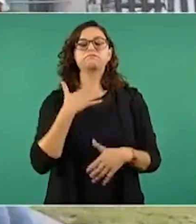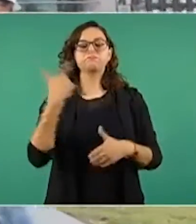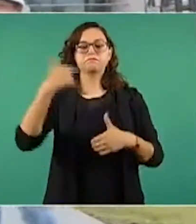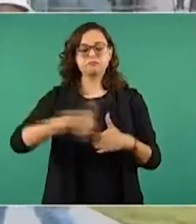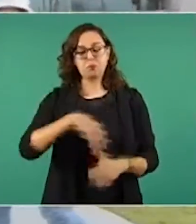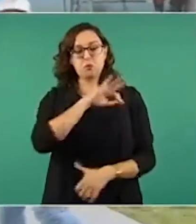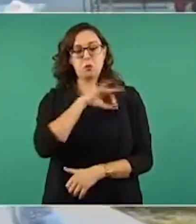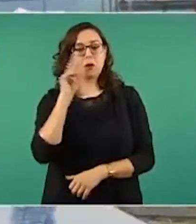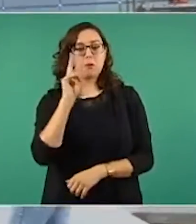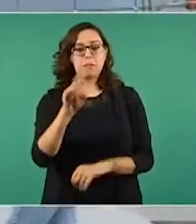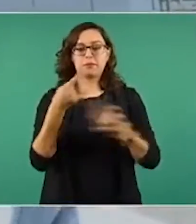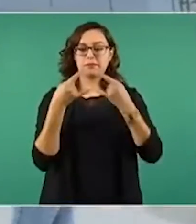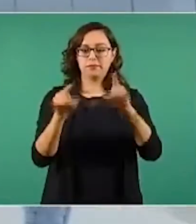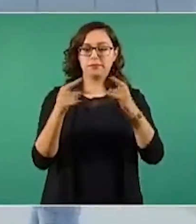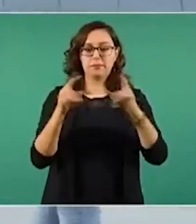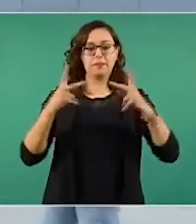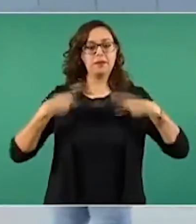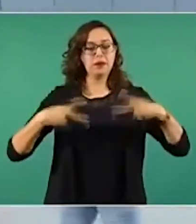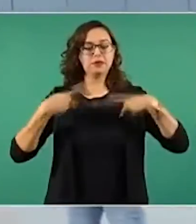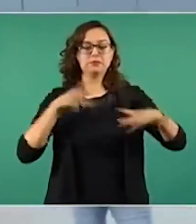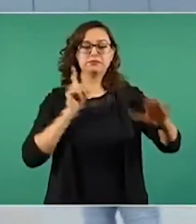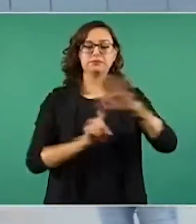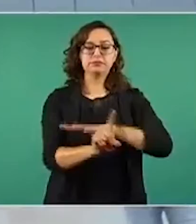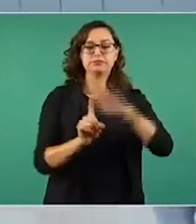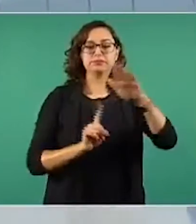de acceso principal para los trabajadores.